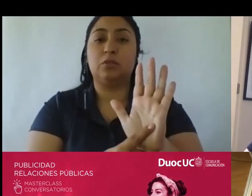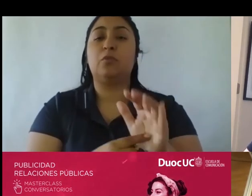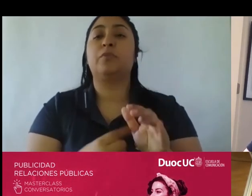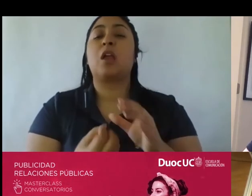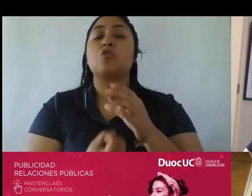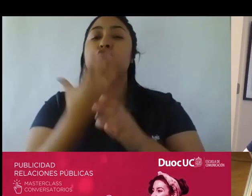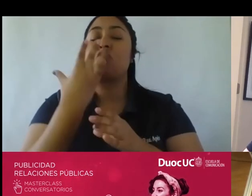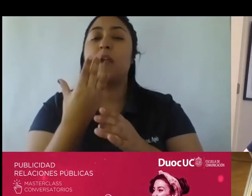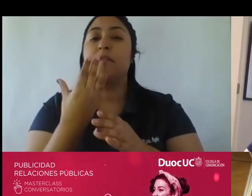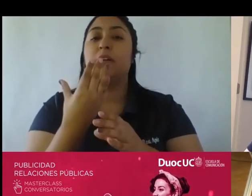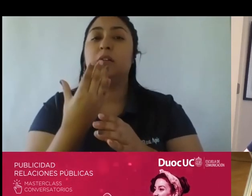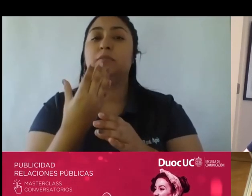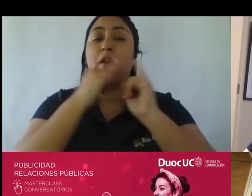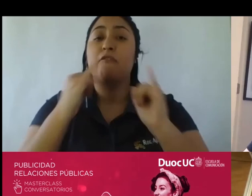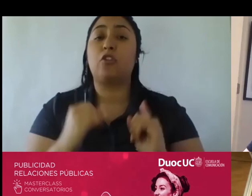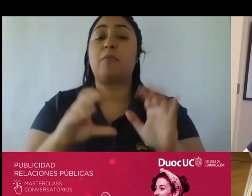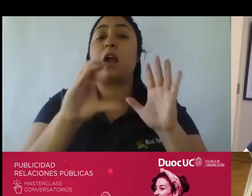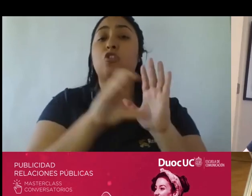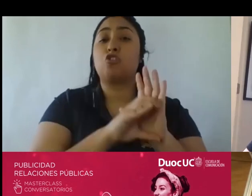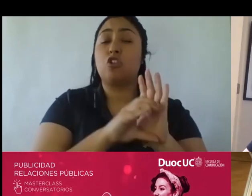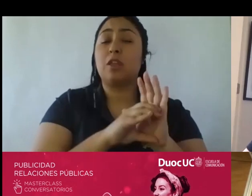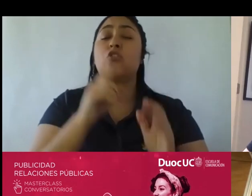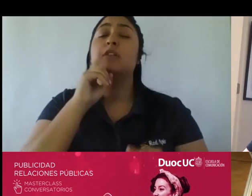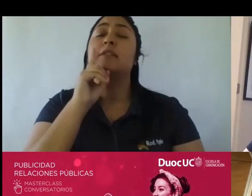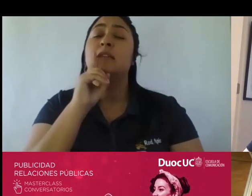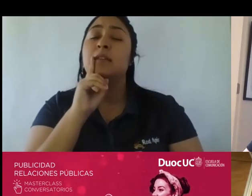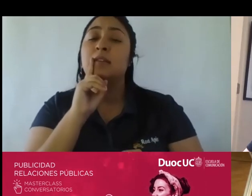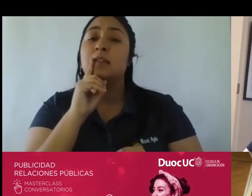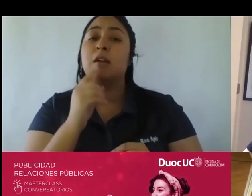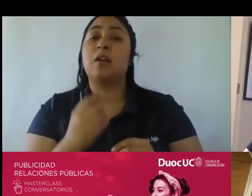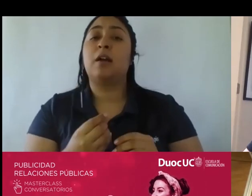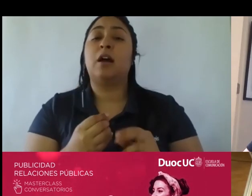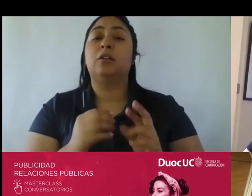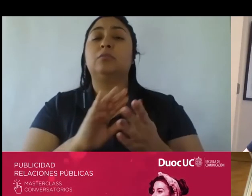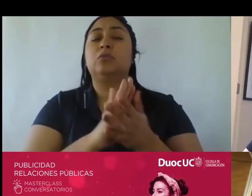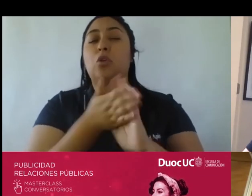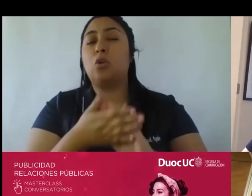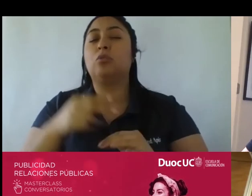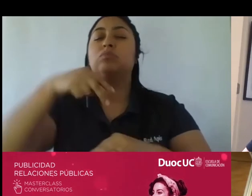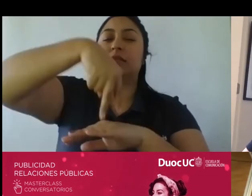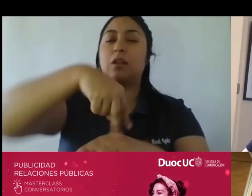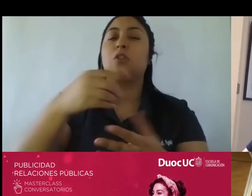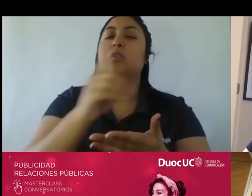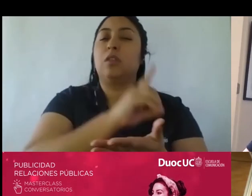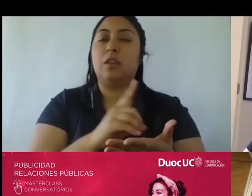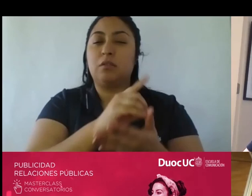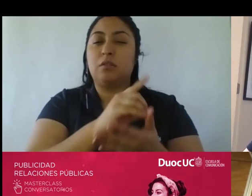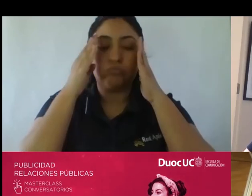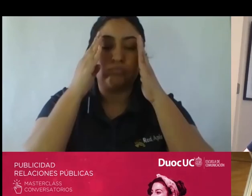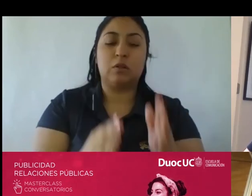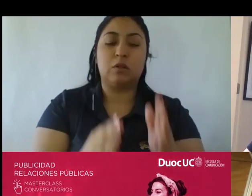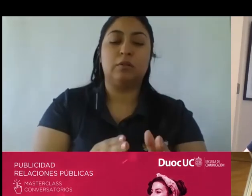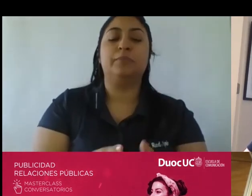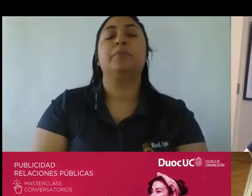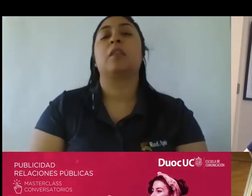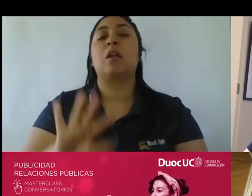contenía muchas indicaciones asociadas a lo digital digamos al escenario digital que es parte digamos de lo que venía sucediendo también en